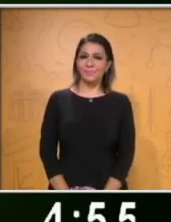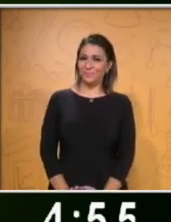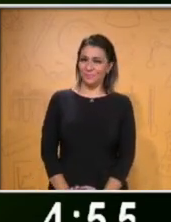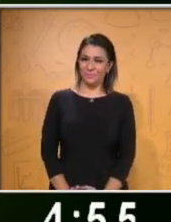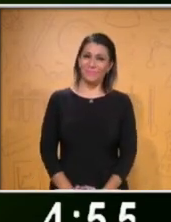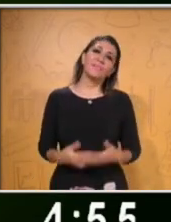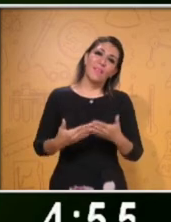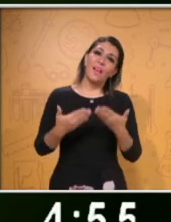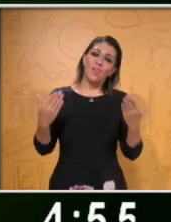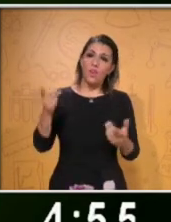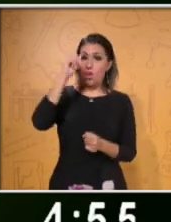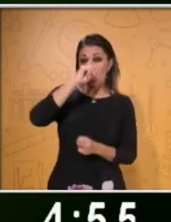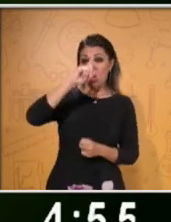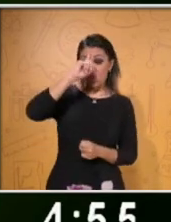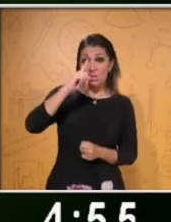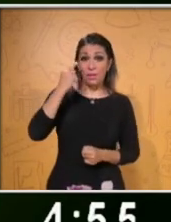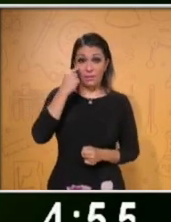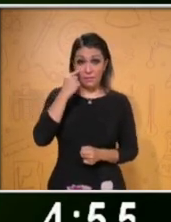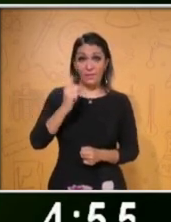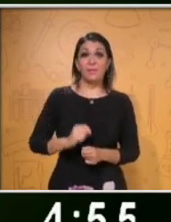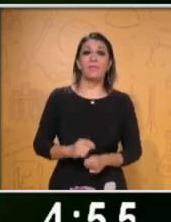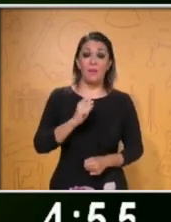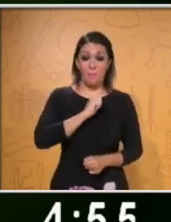Aquí les va un tip de una profesional.